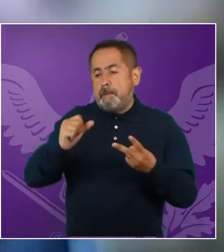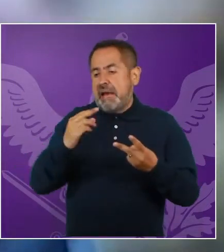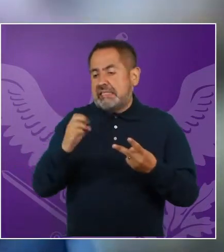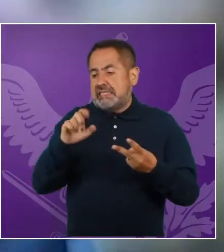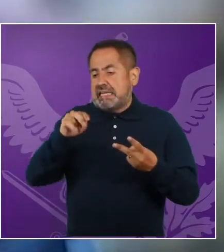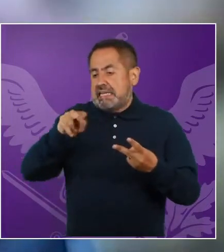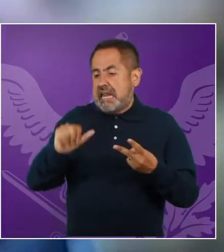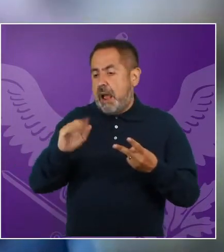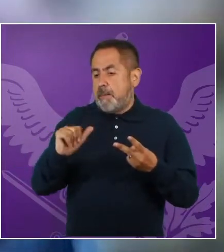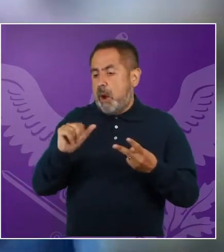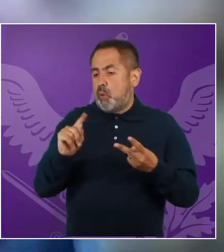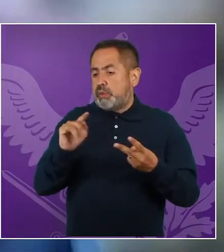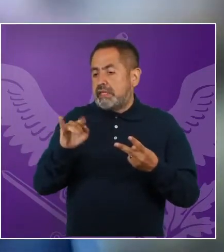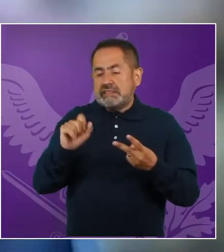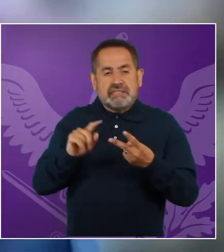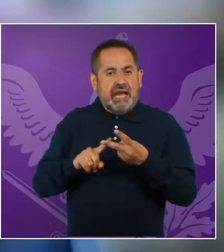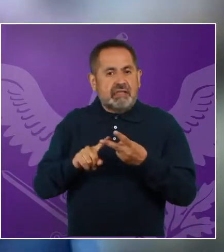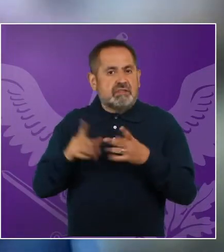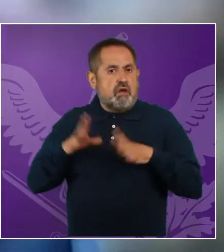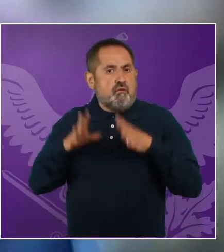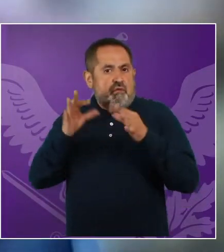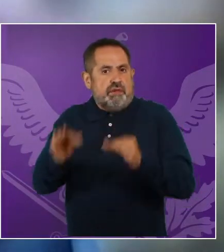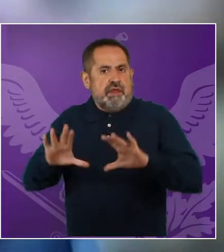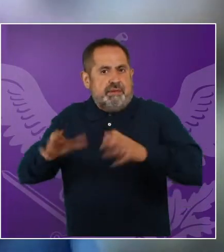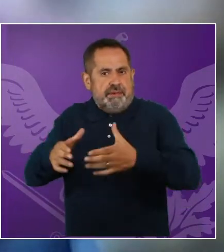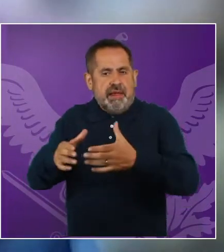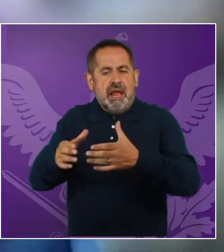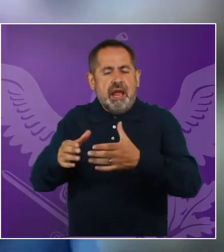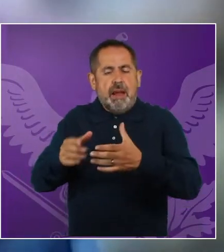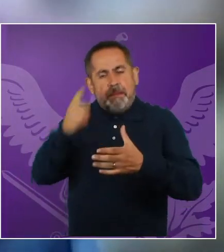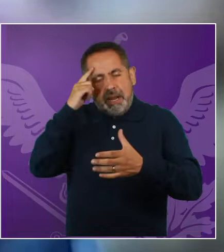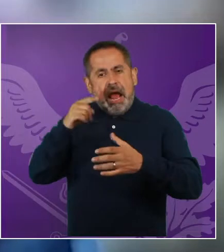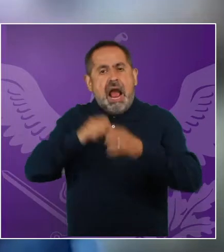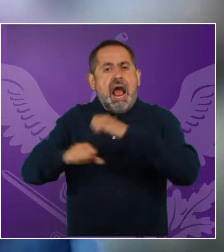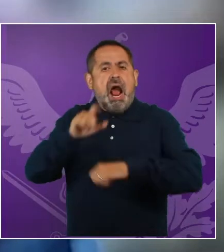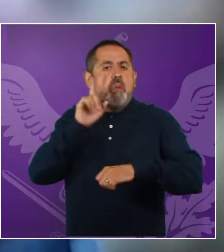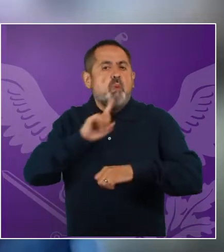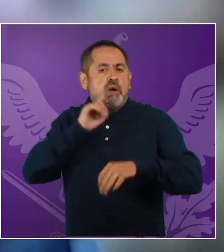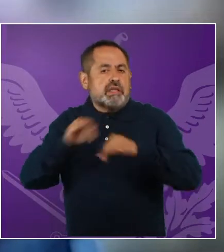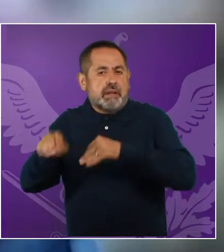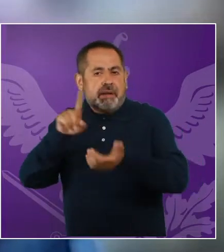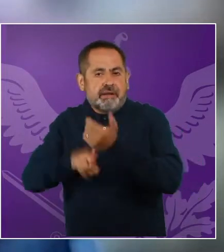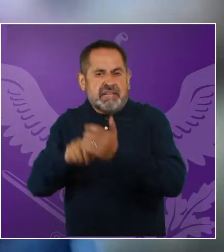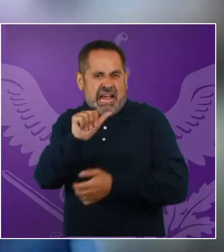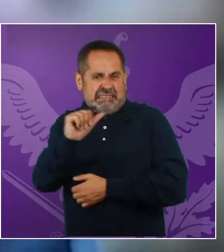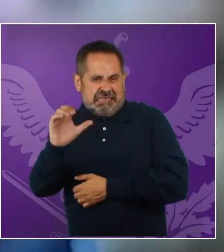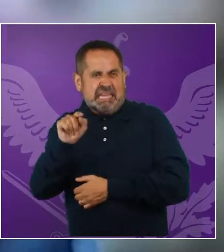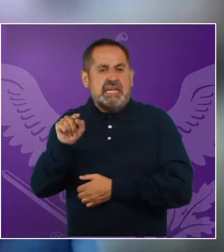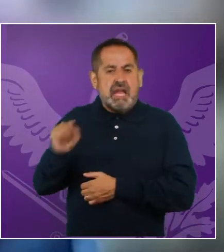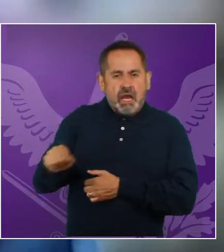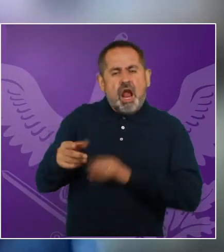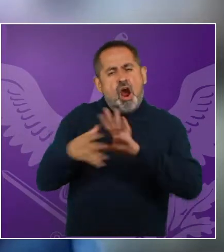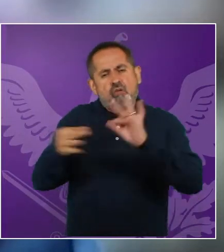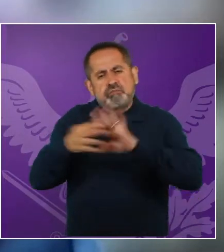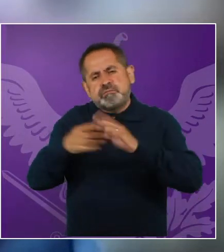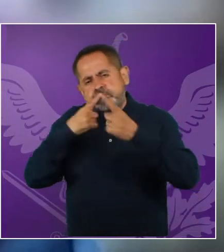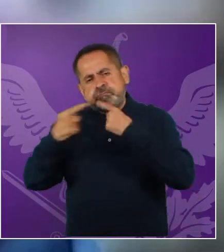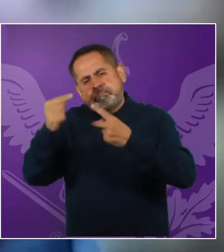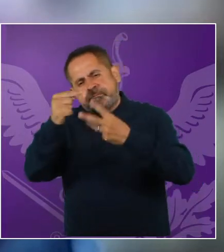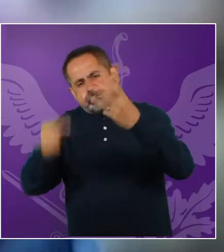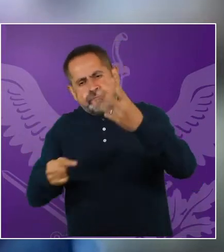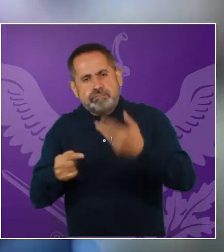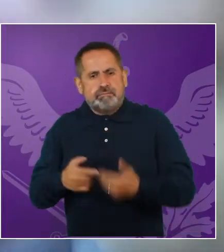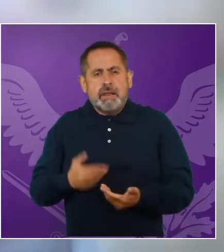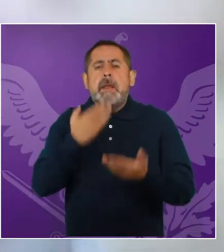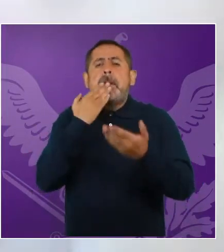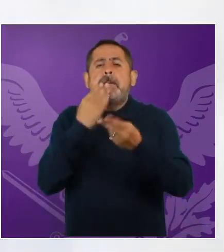Marcelina Bautista, fundadora del Centro de Apoyo y Capacitación para Empleadas del Hogar AC, profundizarán sobre este tema y sus efectos.